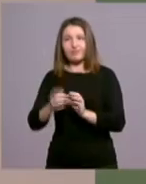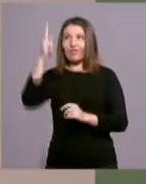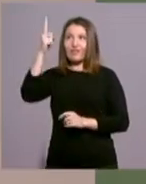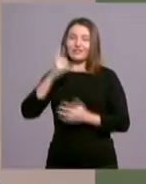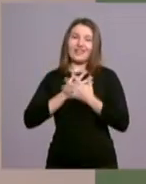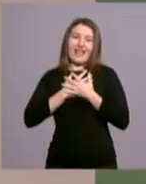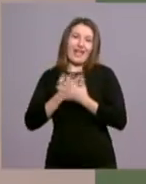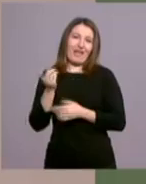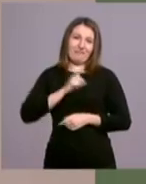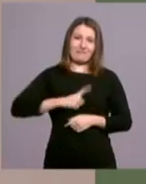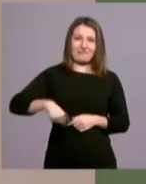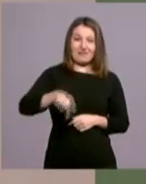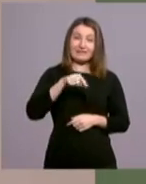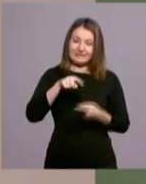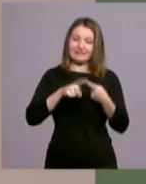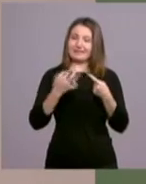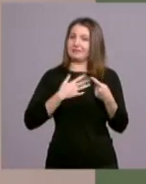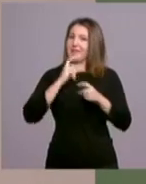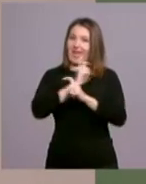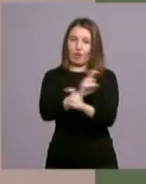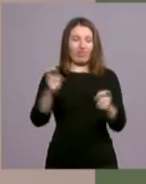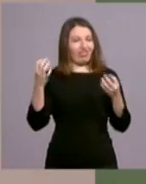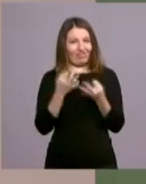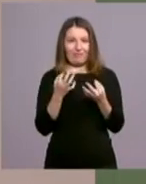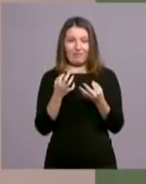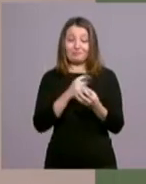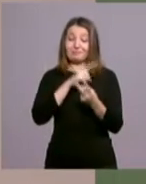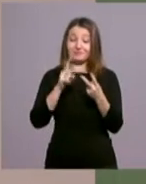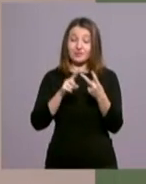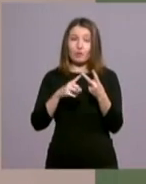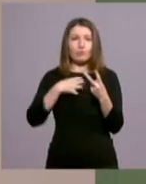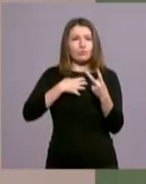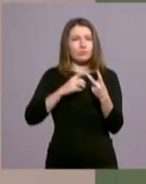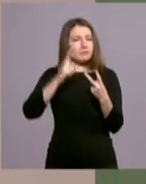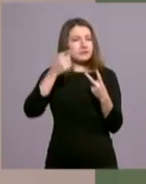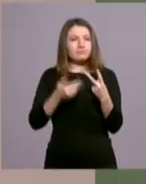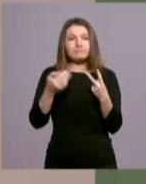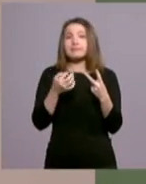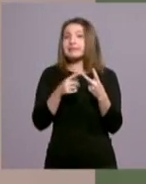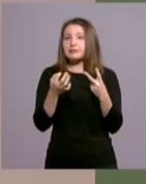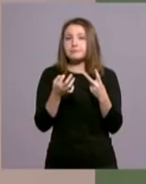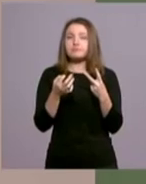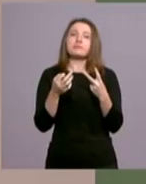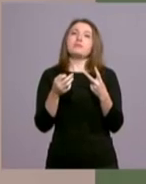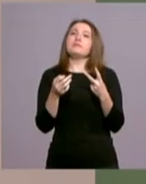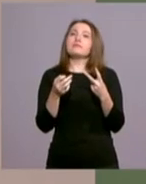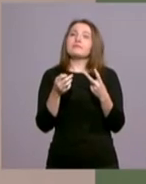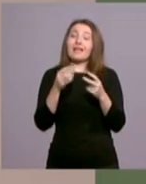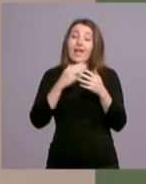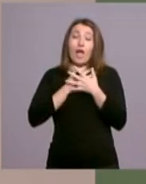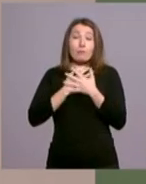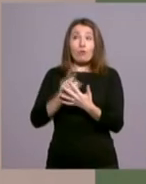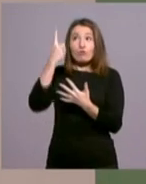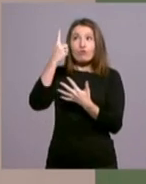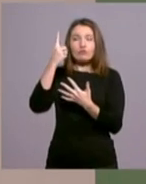Y eso lo podemos anunciar, y debemos anunciarlo. Y la segunda tarea, fundamentalmente, es que ese amor de Dios se concreta en el